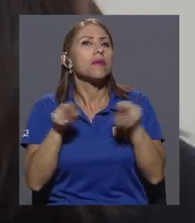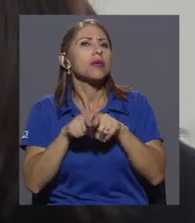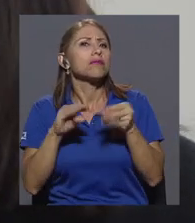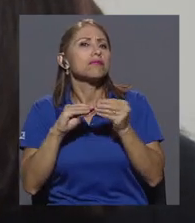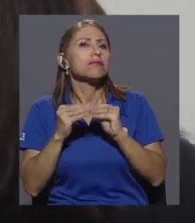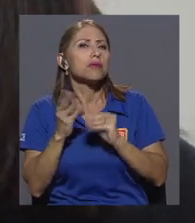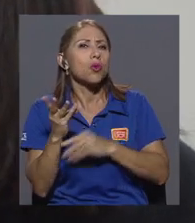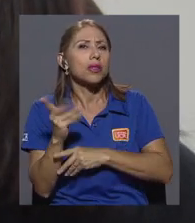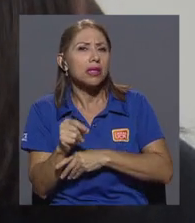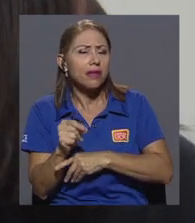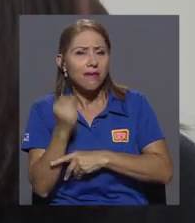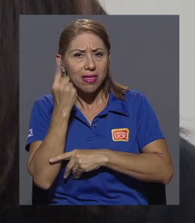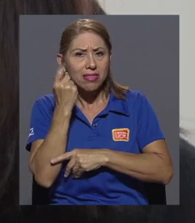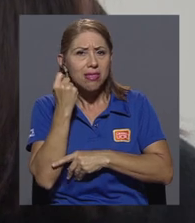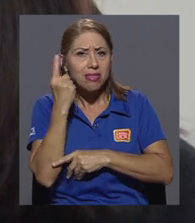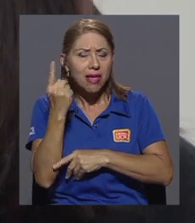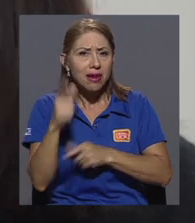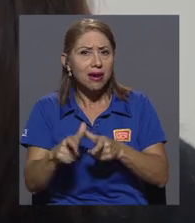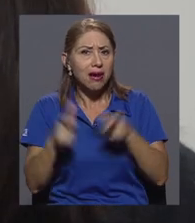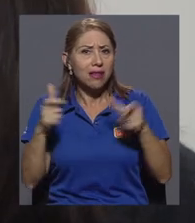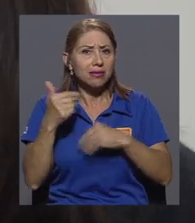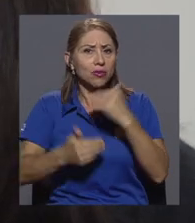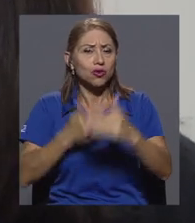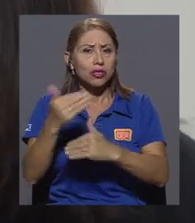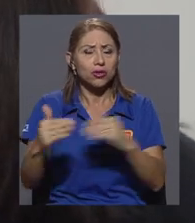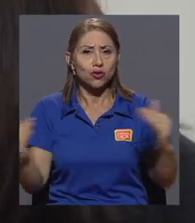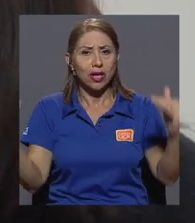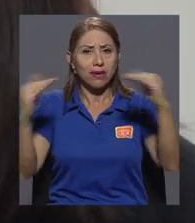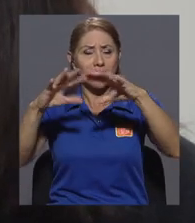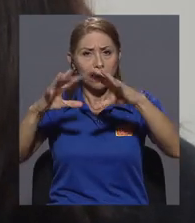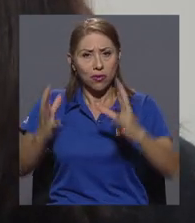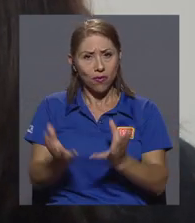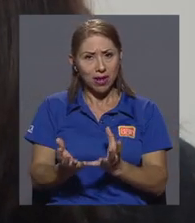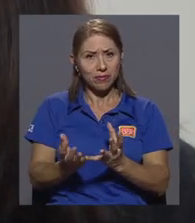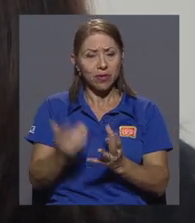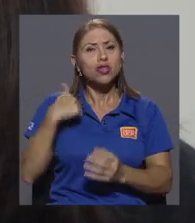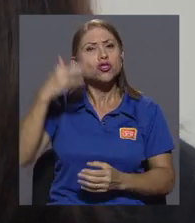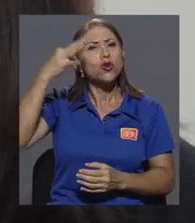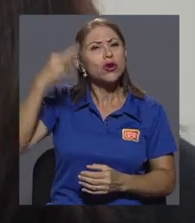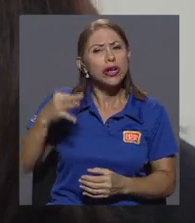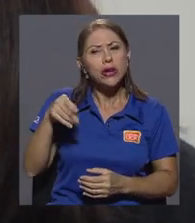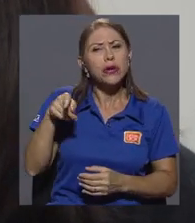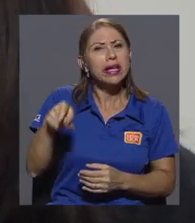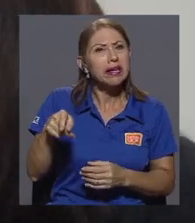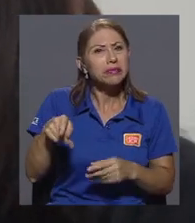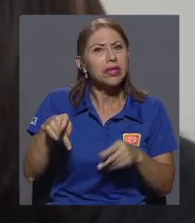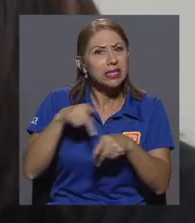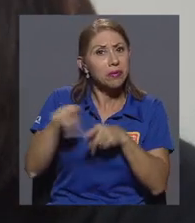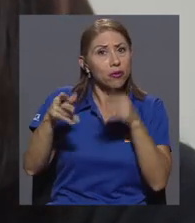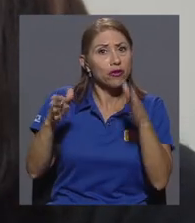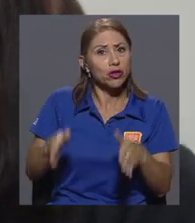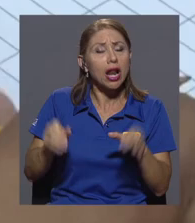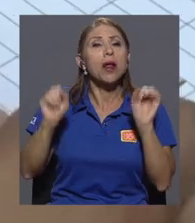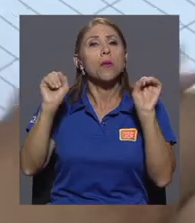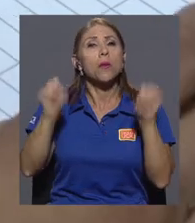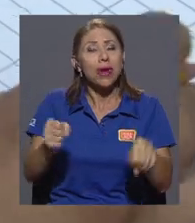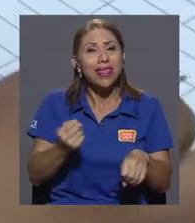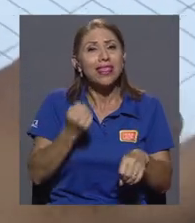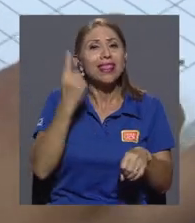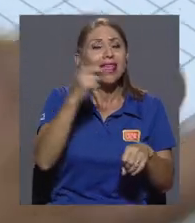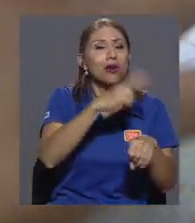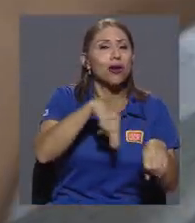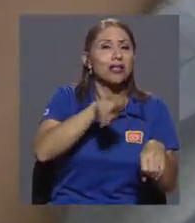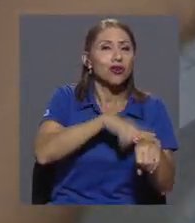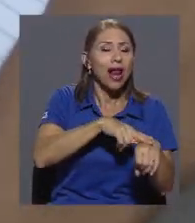entender los grandes procesos que tenemos a nivel global. Yo creo que el profesional de la política puede entender y enmarcar lo nacional con lo